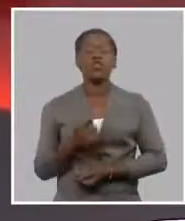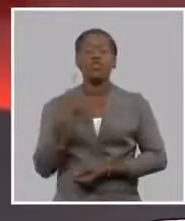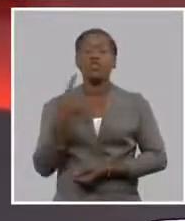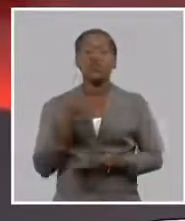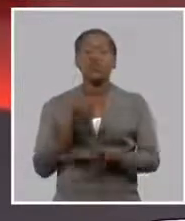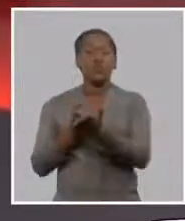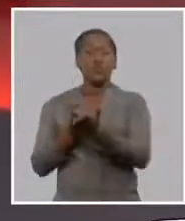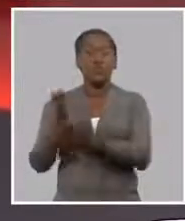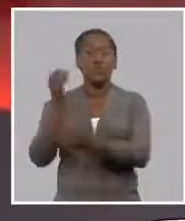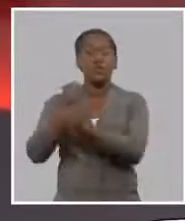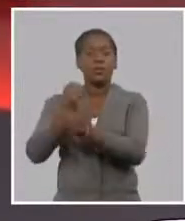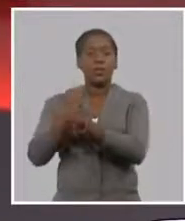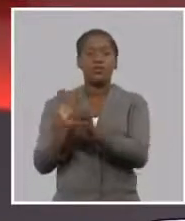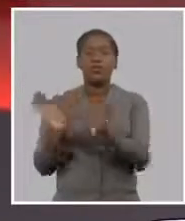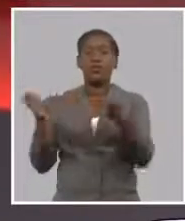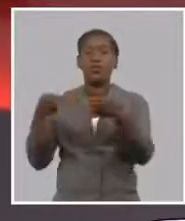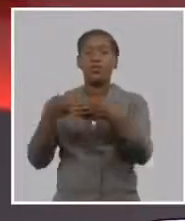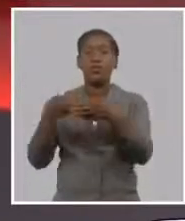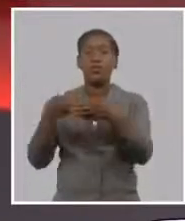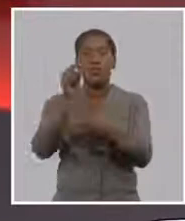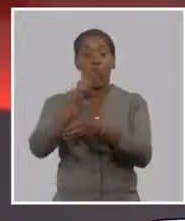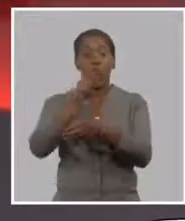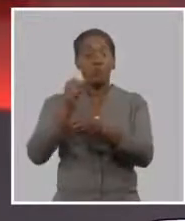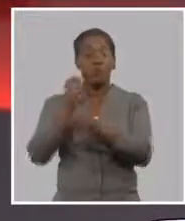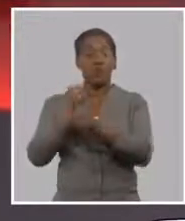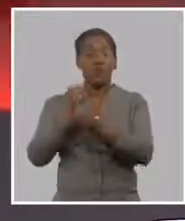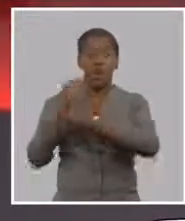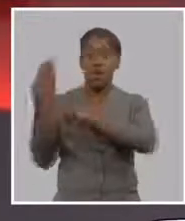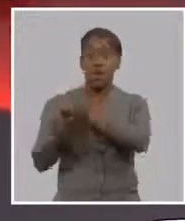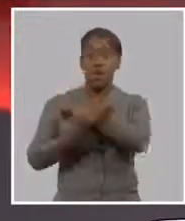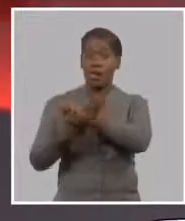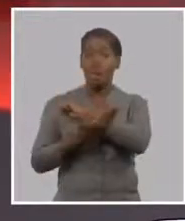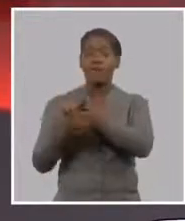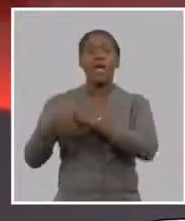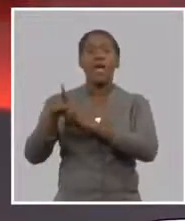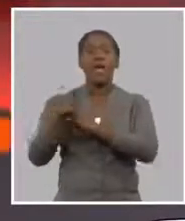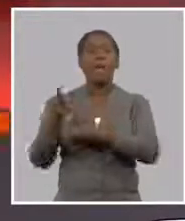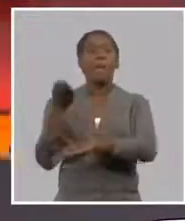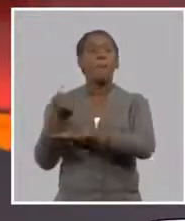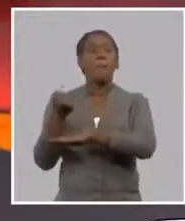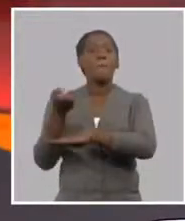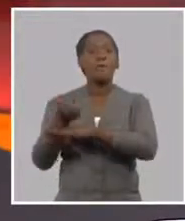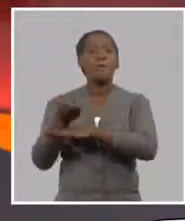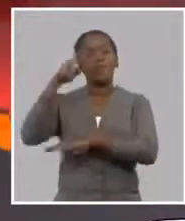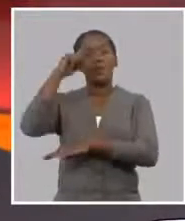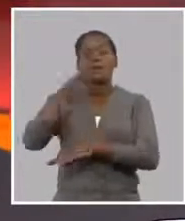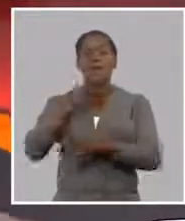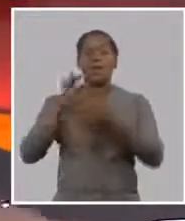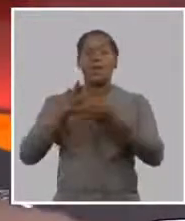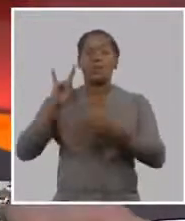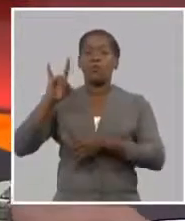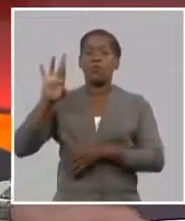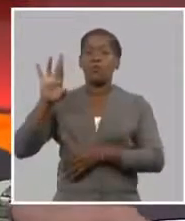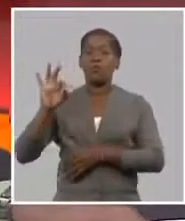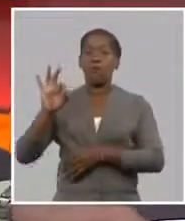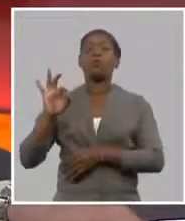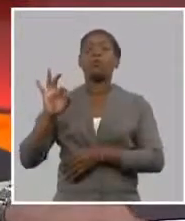caña el seguro de caña históricamente fue un seguro muy fuerte y en el transcurso de los años tuvo